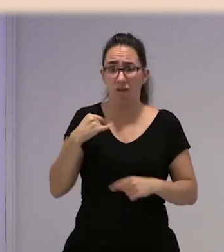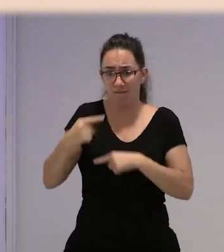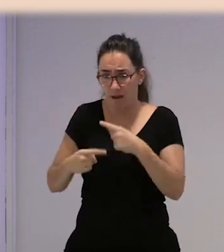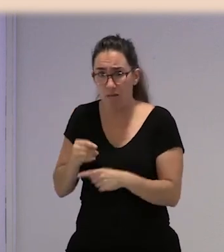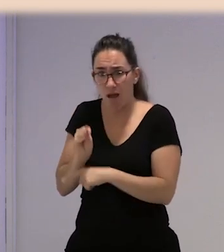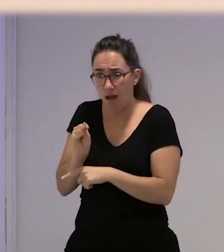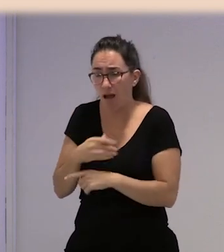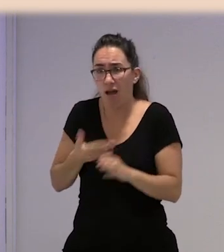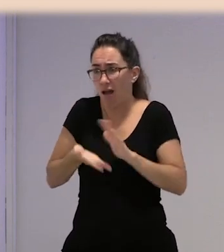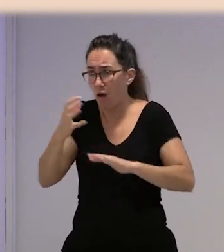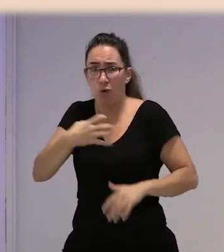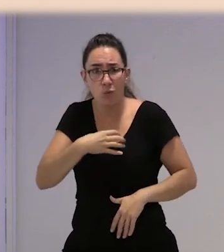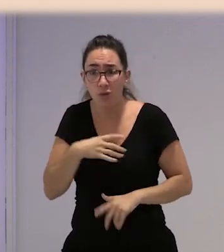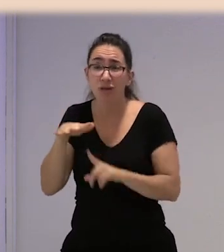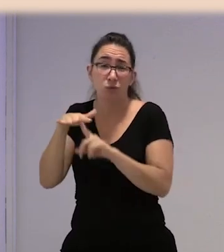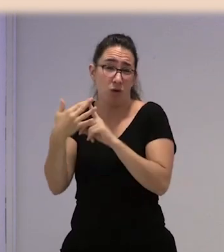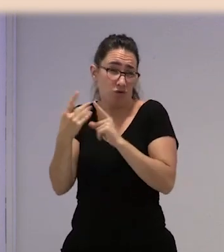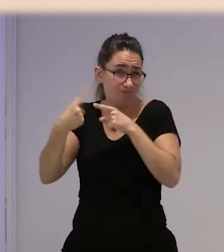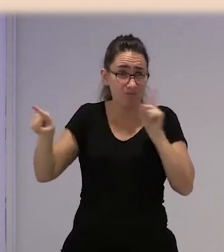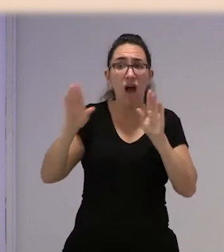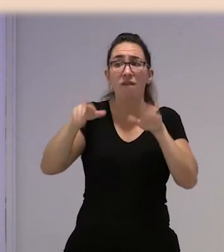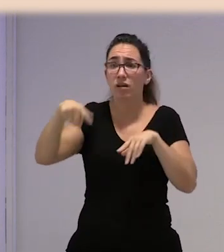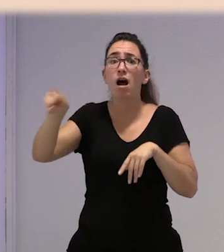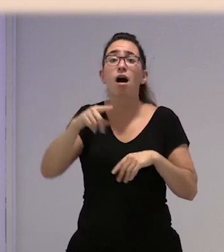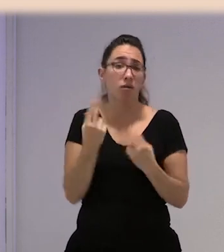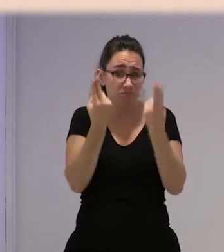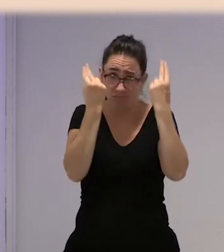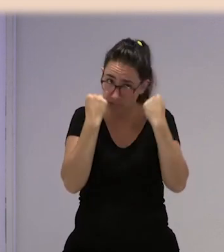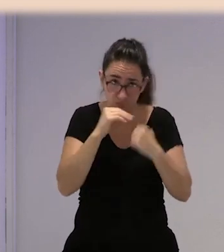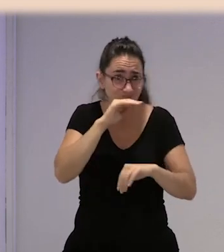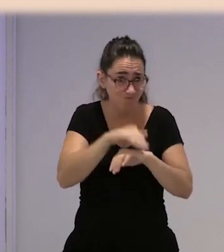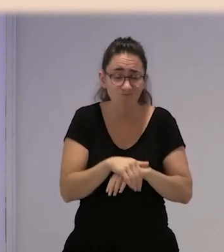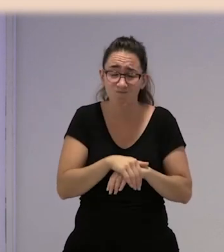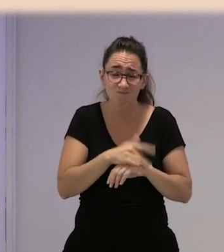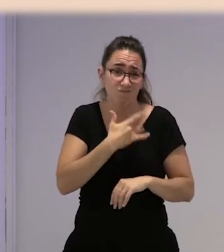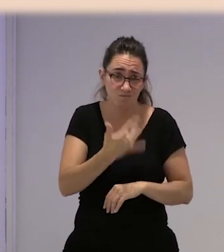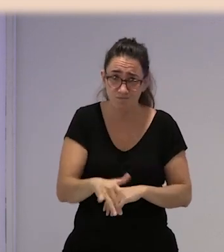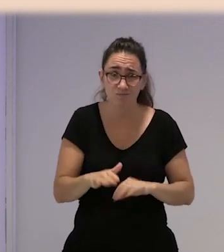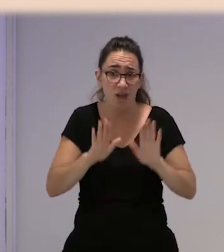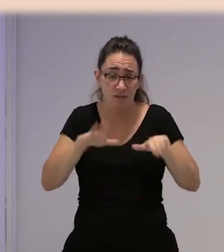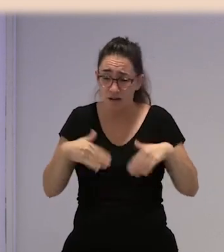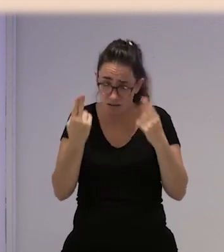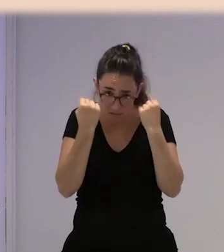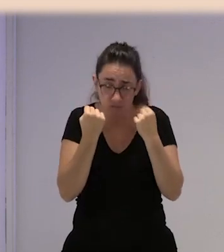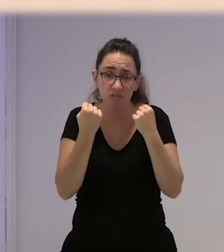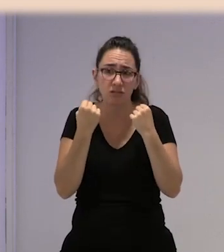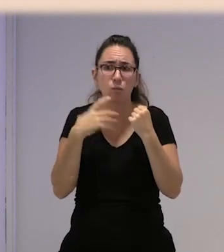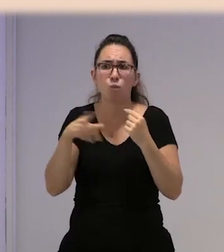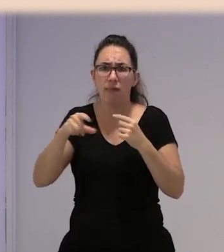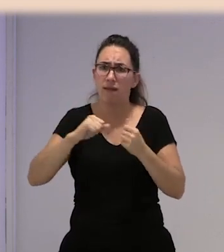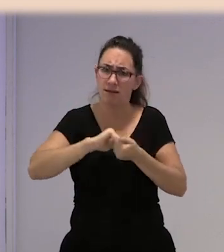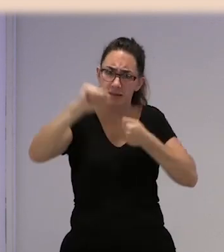pueden mover con otras circunstancias. al final acaban cediendo a eso y acaban siendo incluso las peores enemigas de